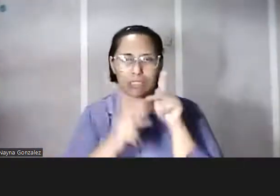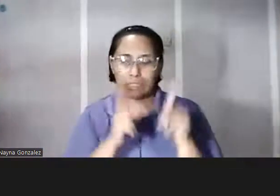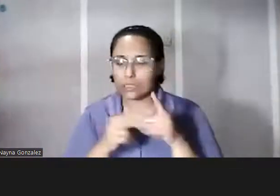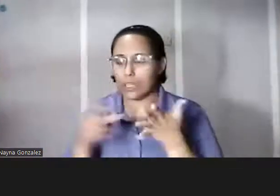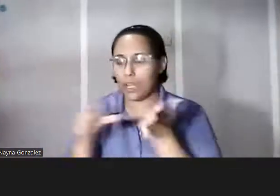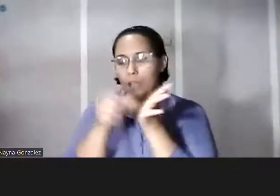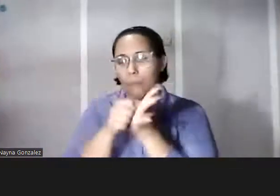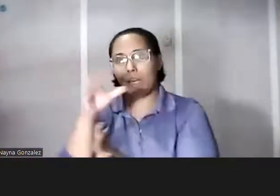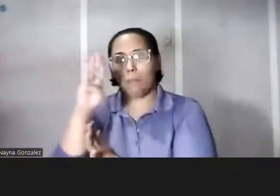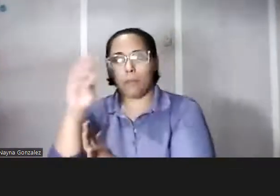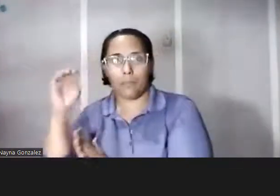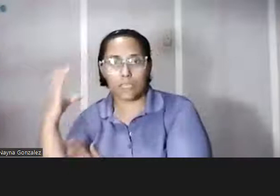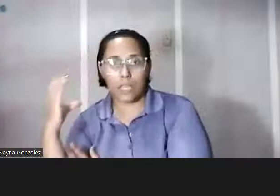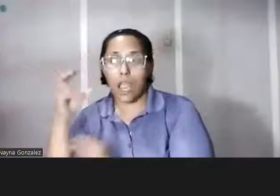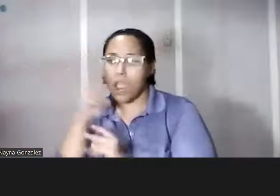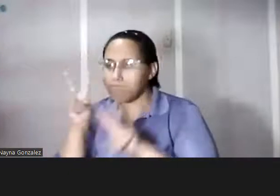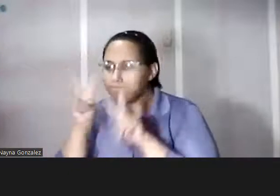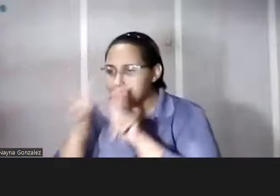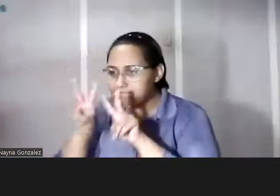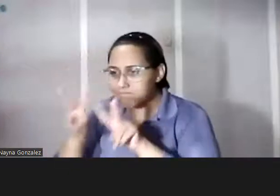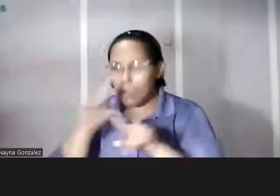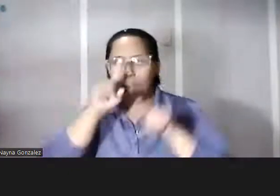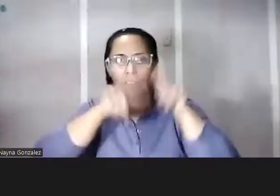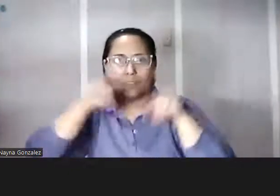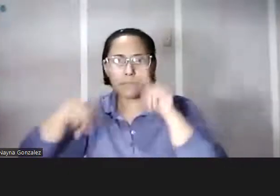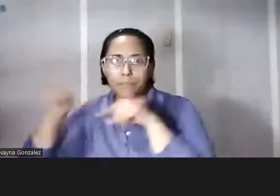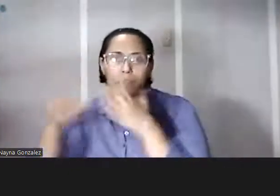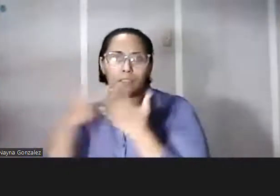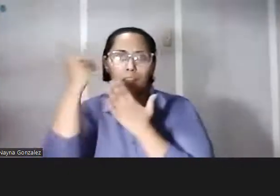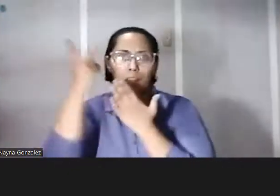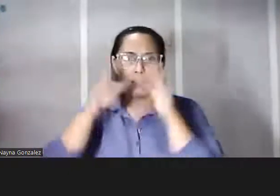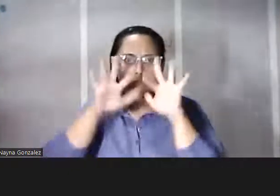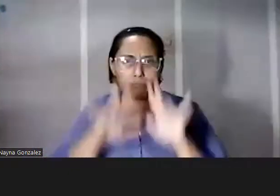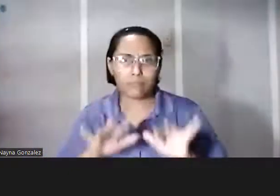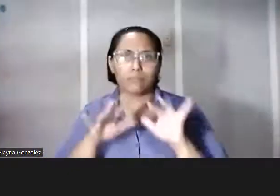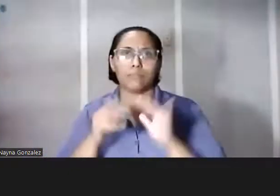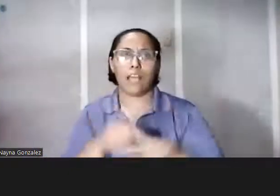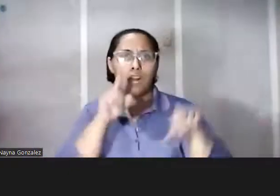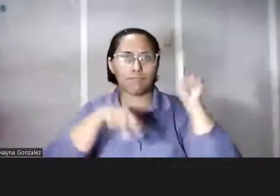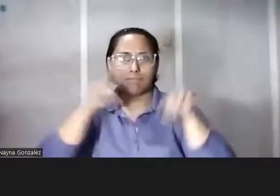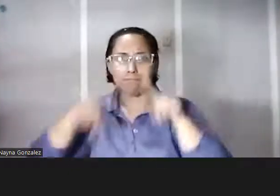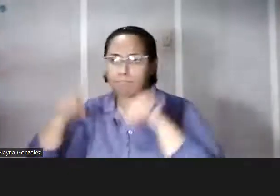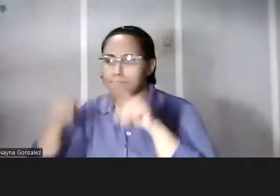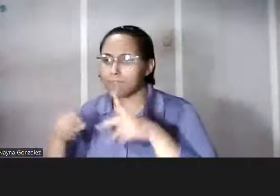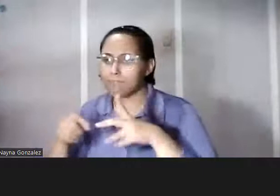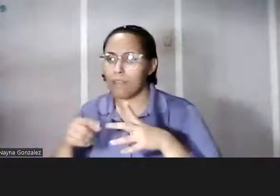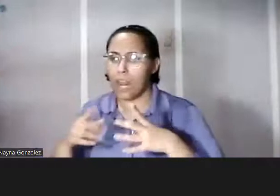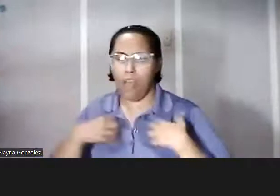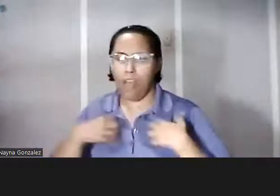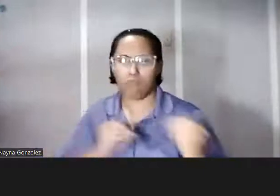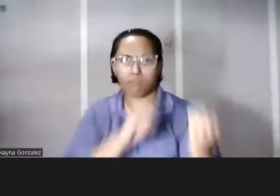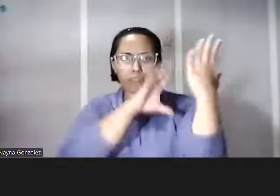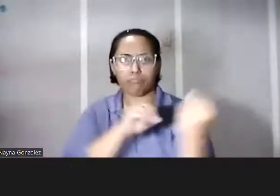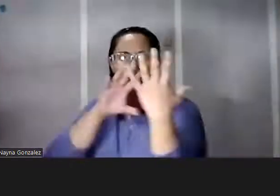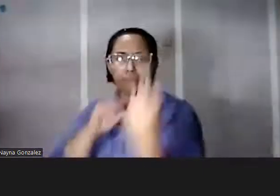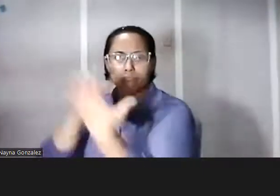y uno observa, ¿no? Esa diversidad en la programación, esa diversidad en la presencia de personas que